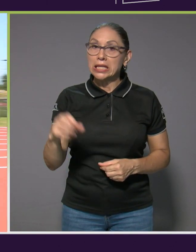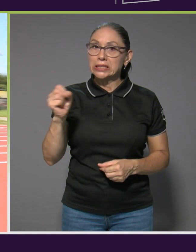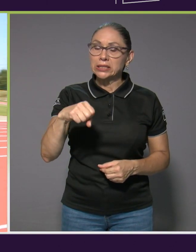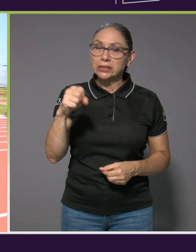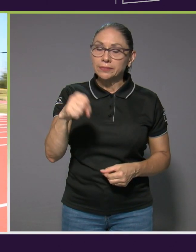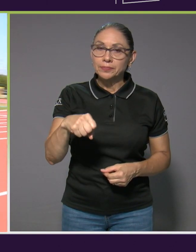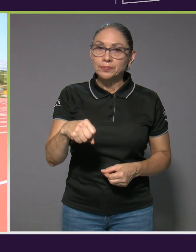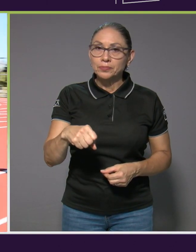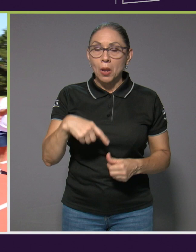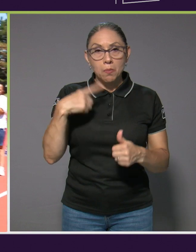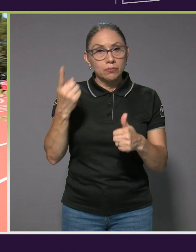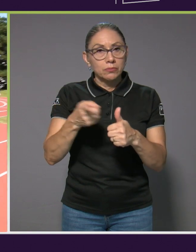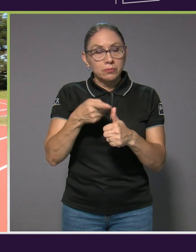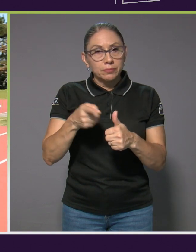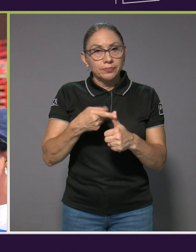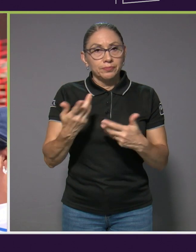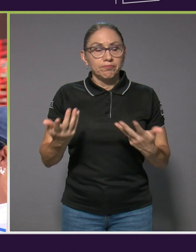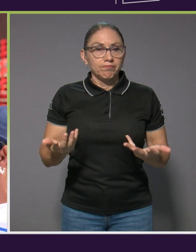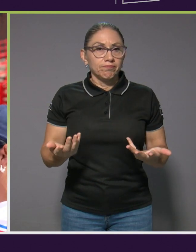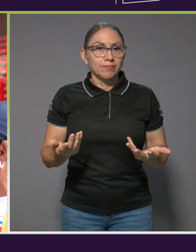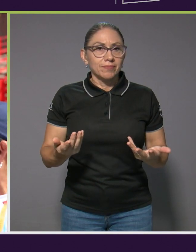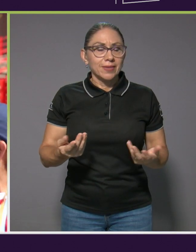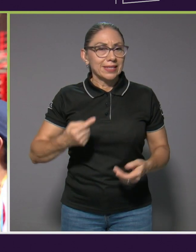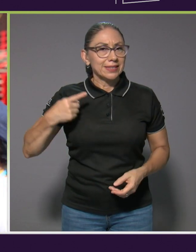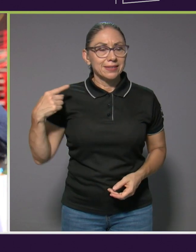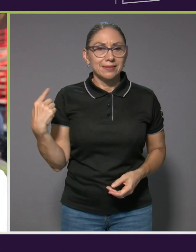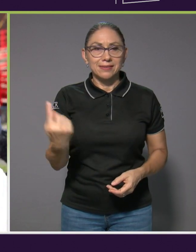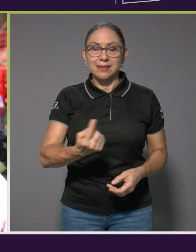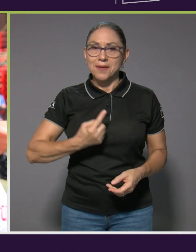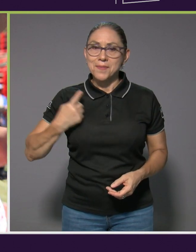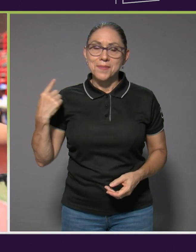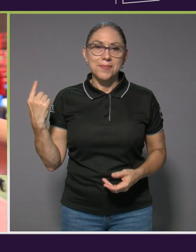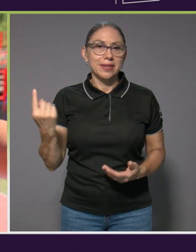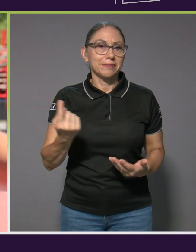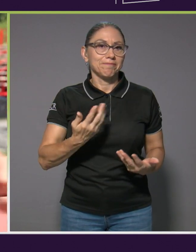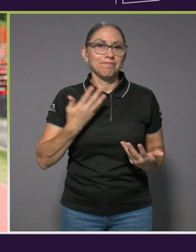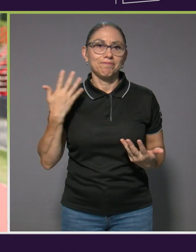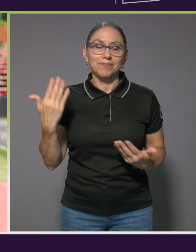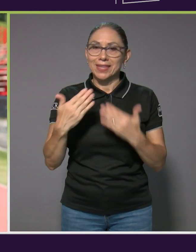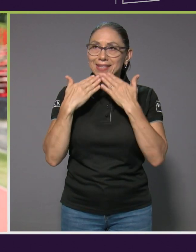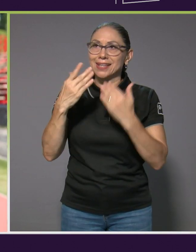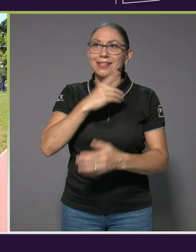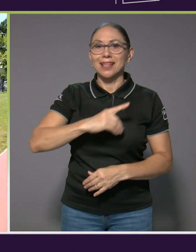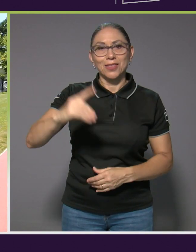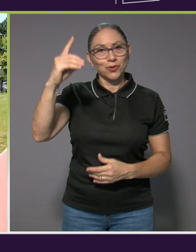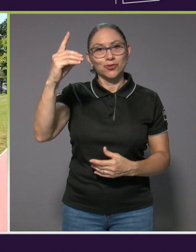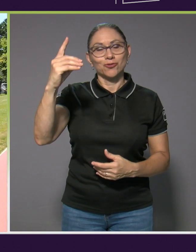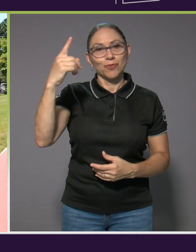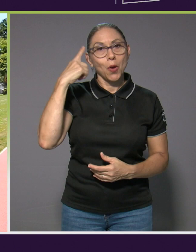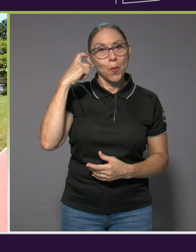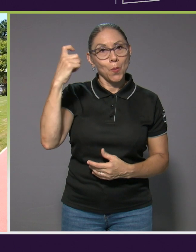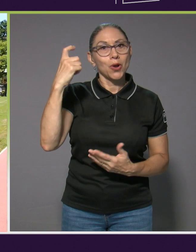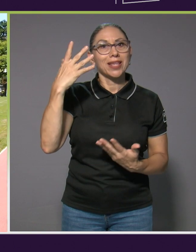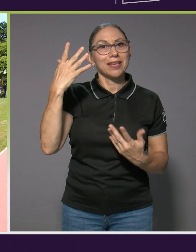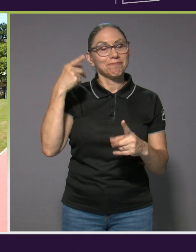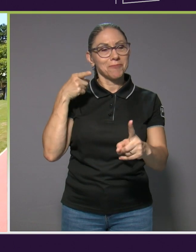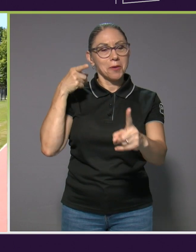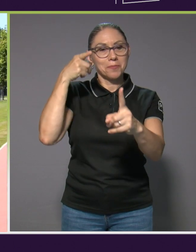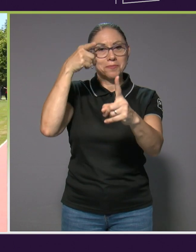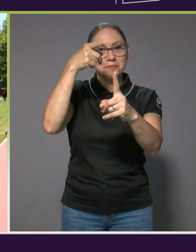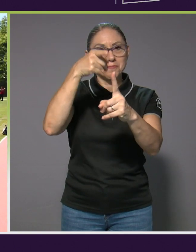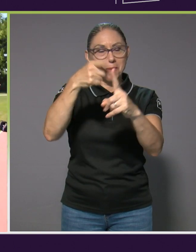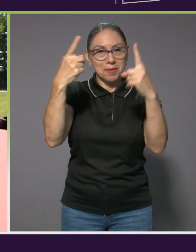Sí, primeramente, pues, siempre se le da gracias a Dios por el objetivo que se logra.